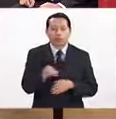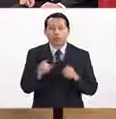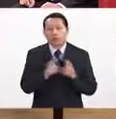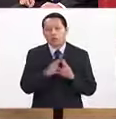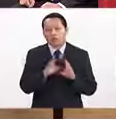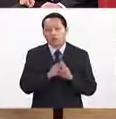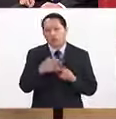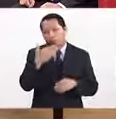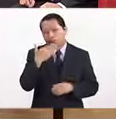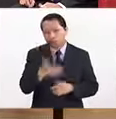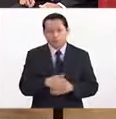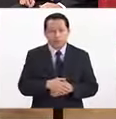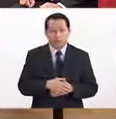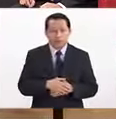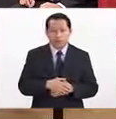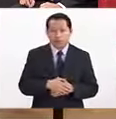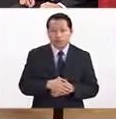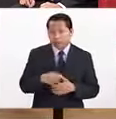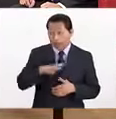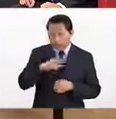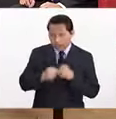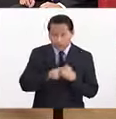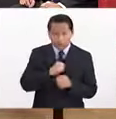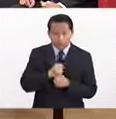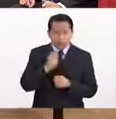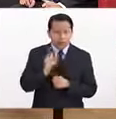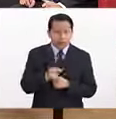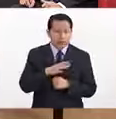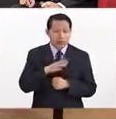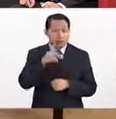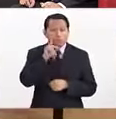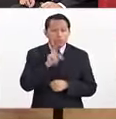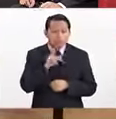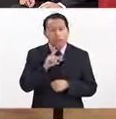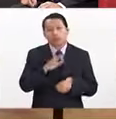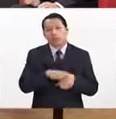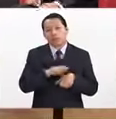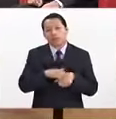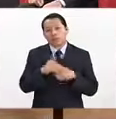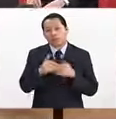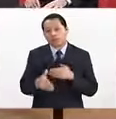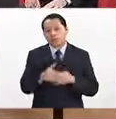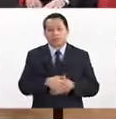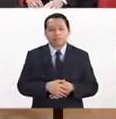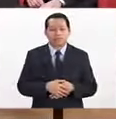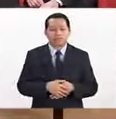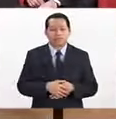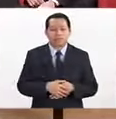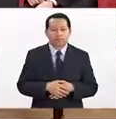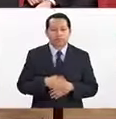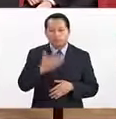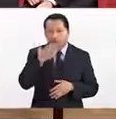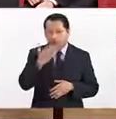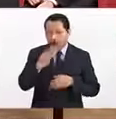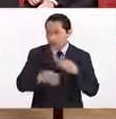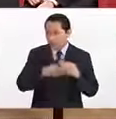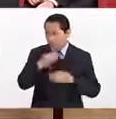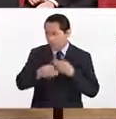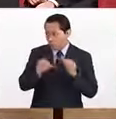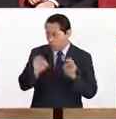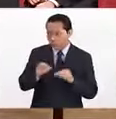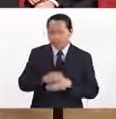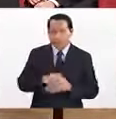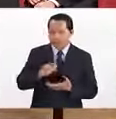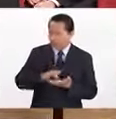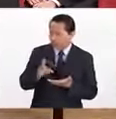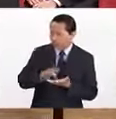Sí, claro. Ha llegado en años en que la matrícula de mujeres aumenta. Pues, excelente noticia. tiene mayor liderazgo.